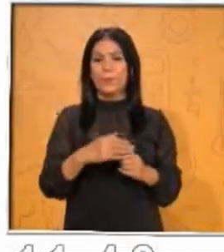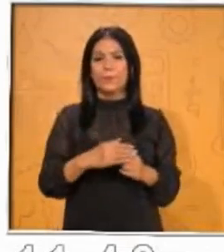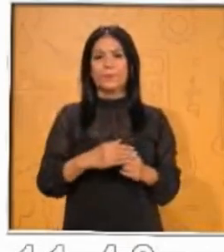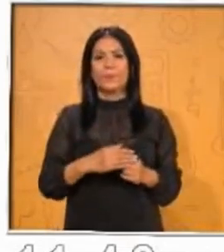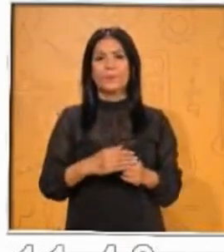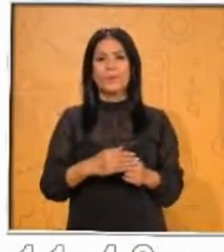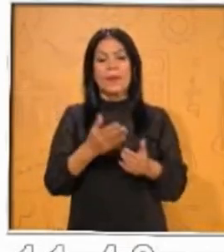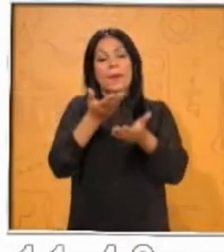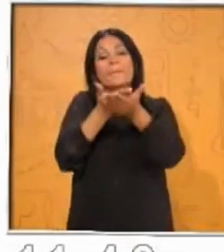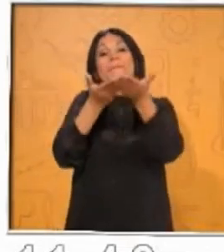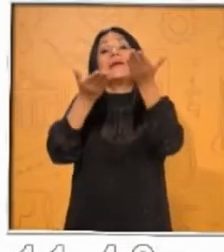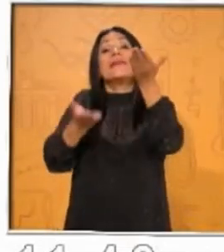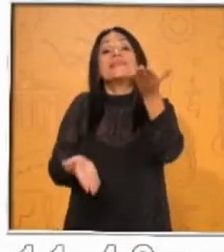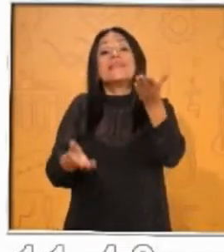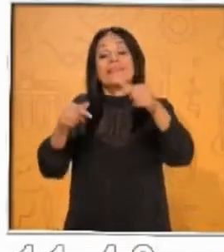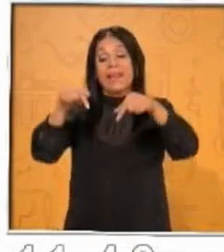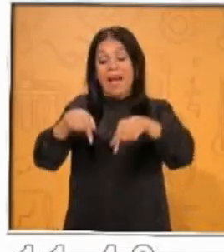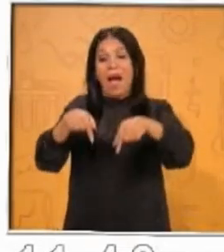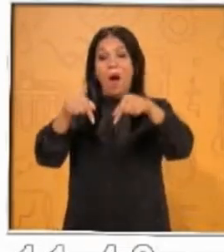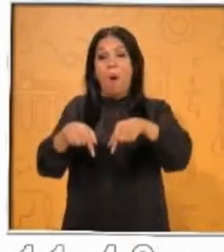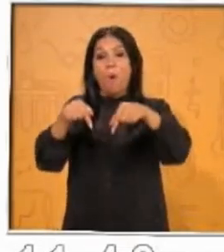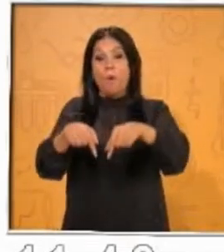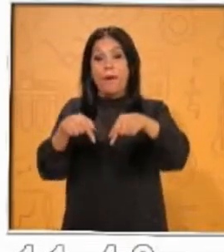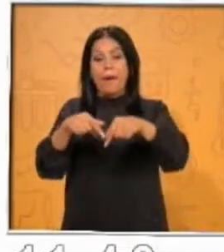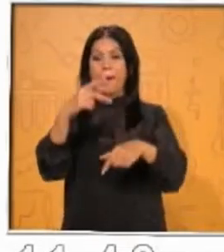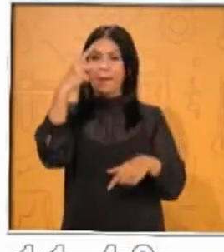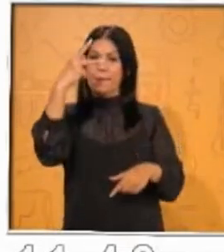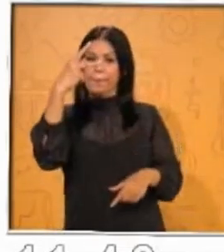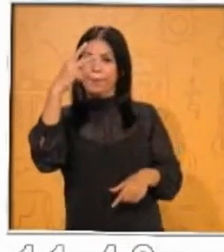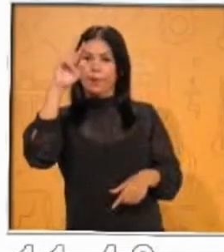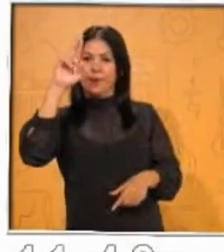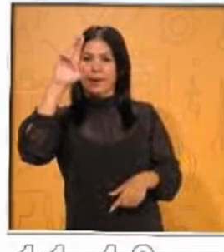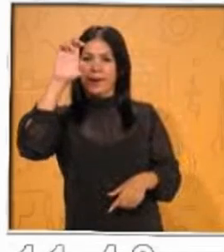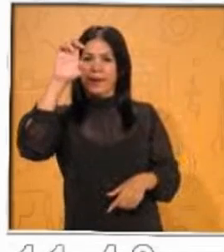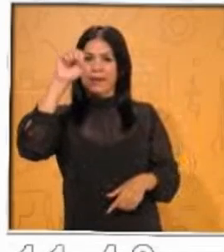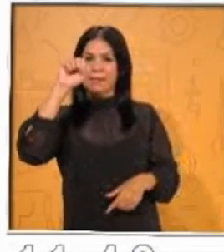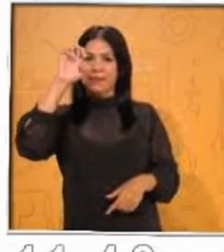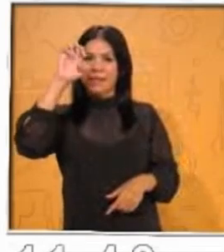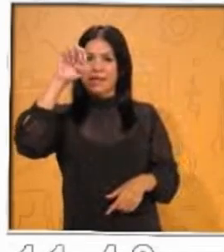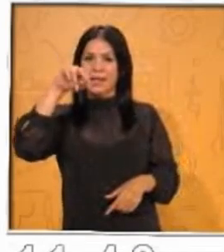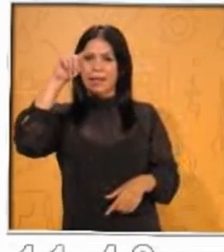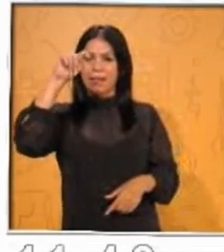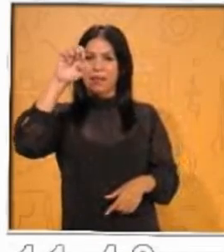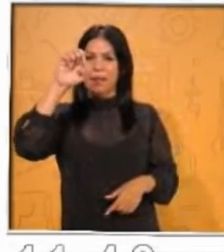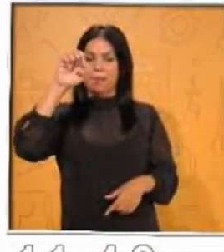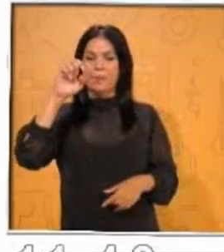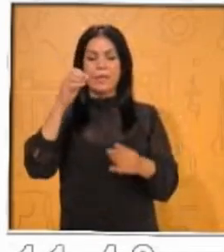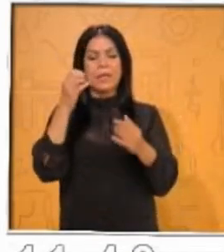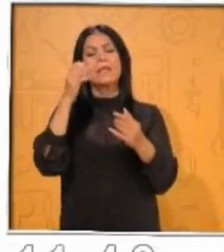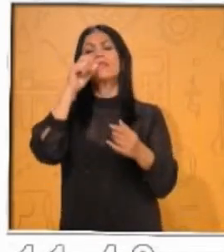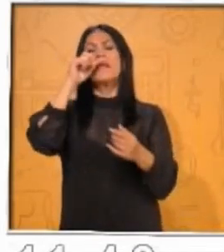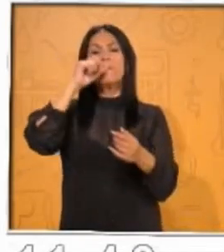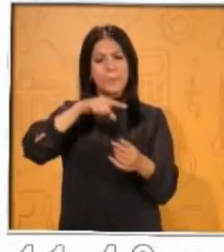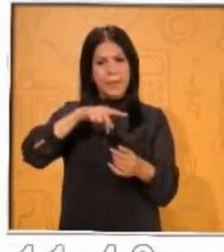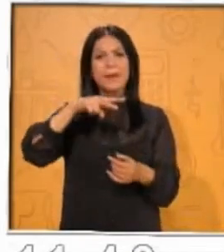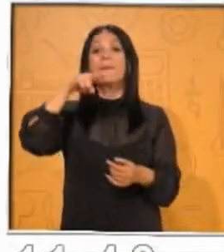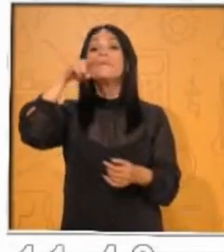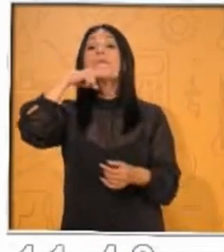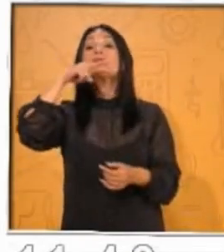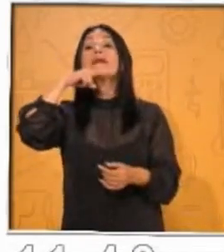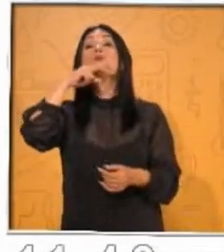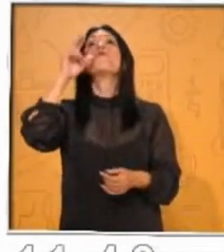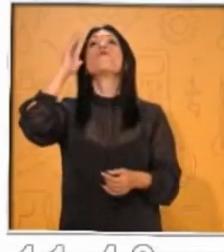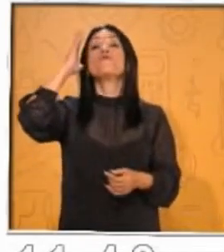realizando en este momento. Y el tiempo futuro expresa una posibilidad, algo que puede